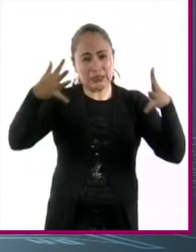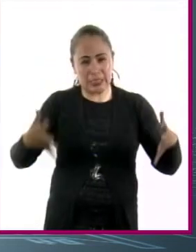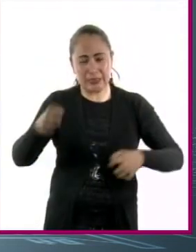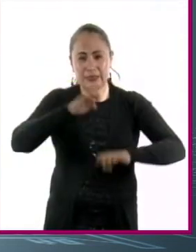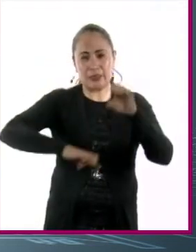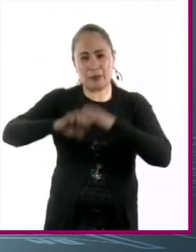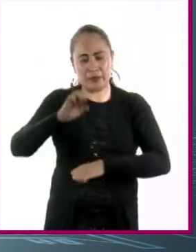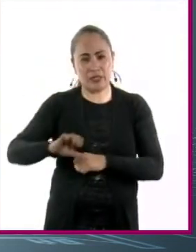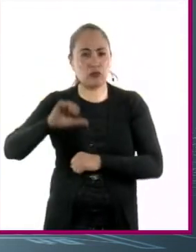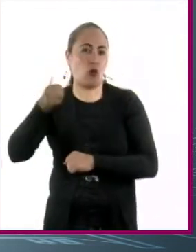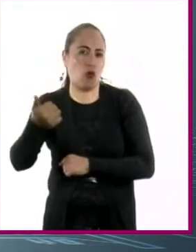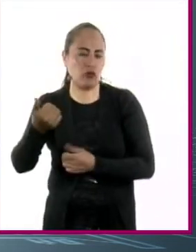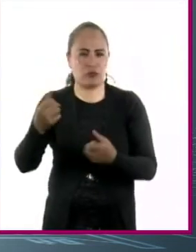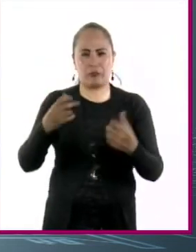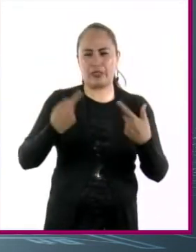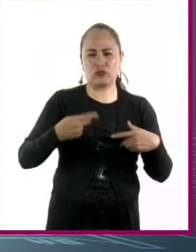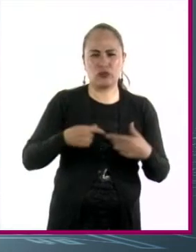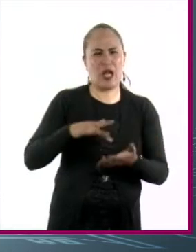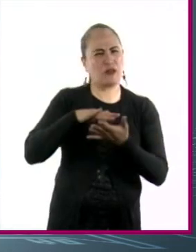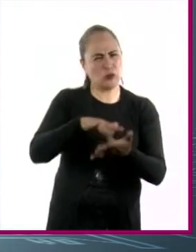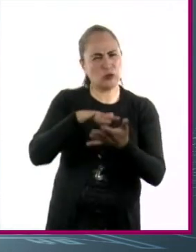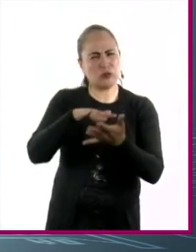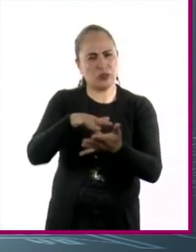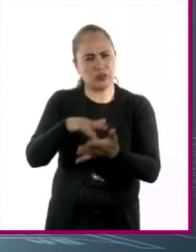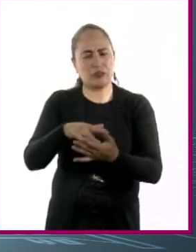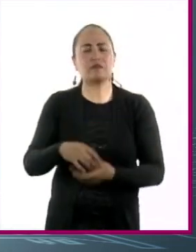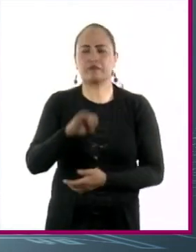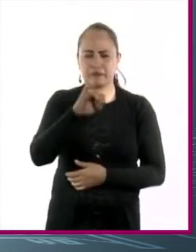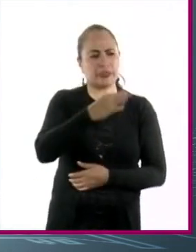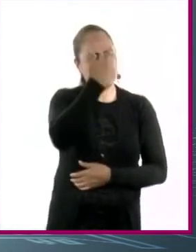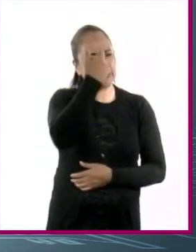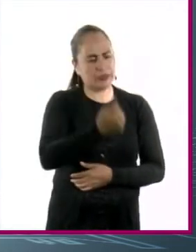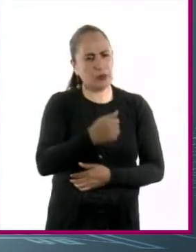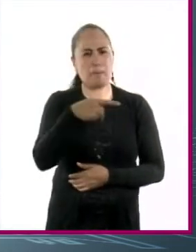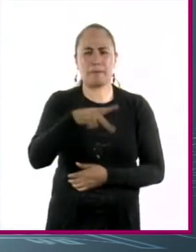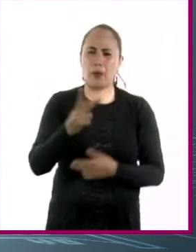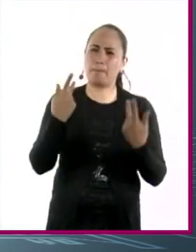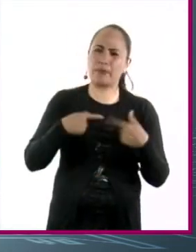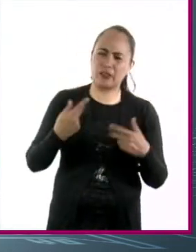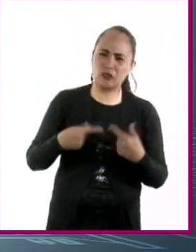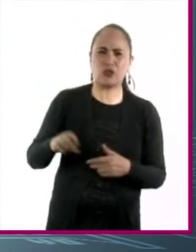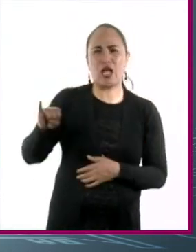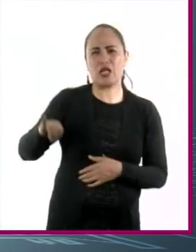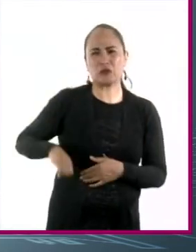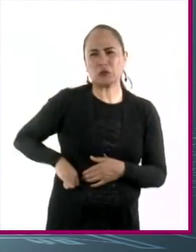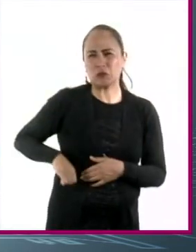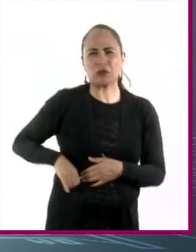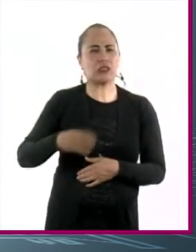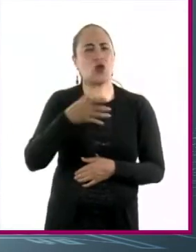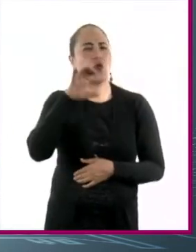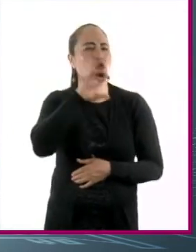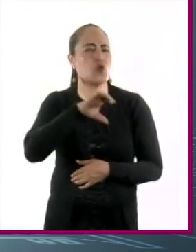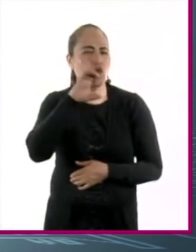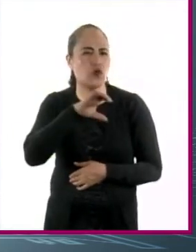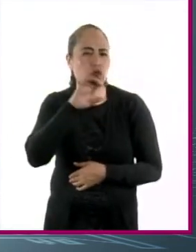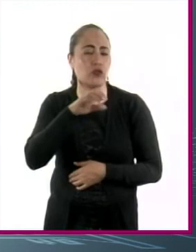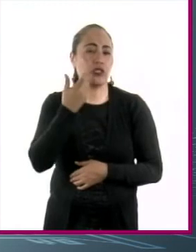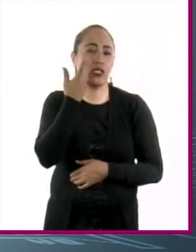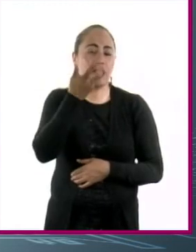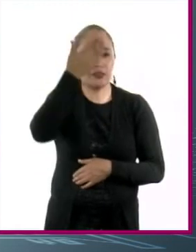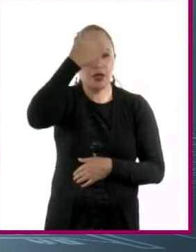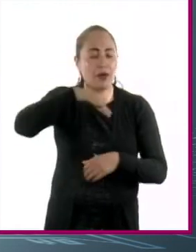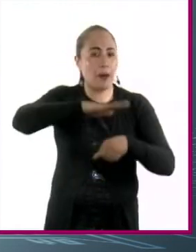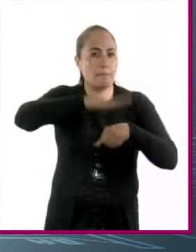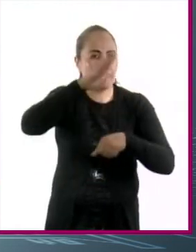activistas. Tienes mucha razón, Ainda, pero creo que nuestro público es muy curioso y lee por su cuenta y se pone a pensar en estos problemas desde su